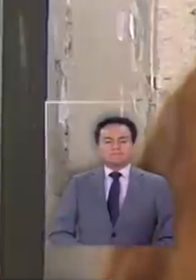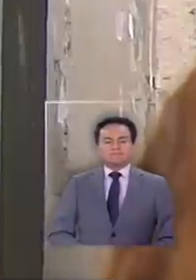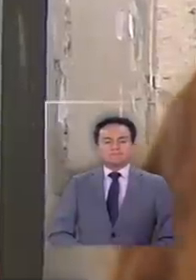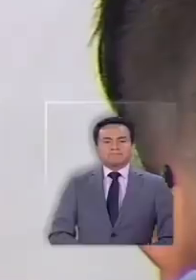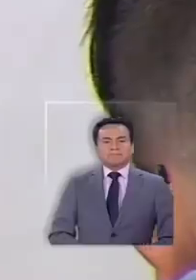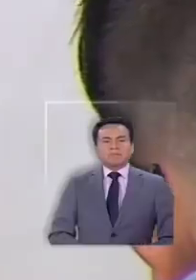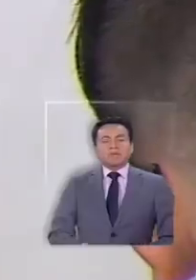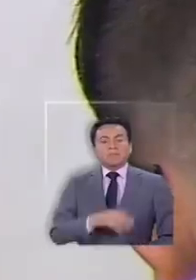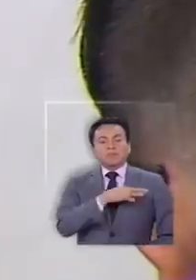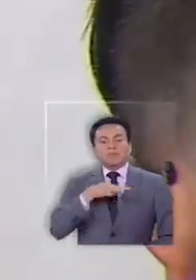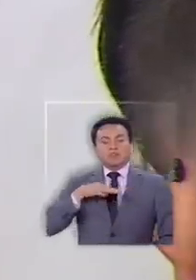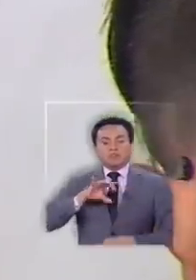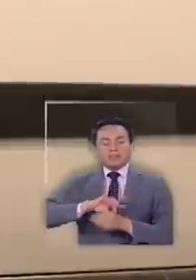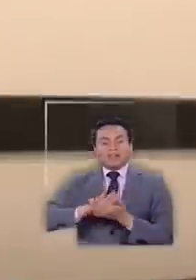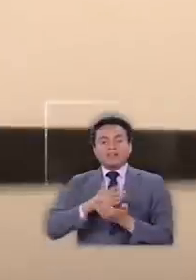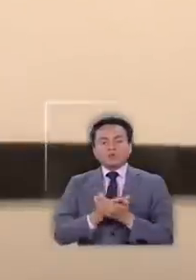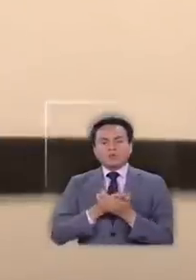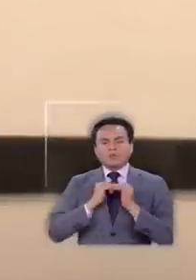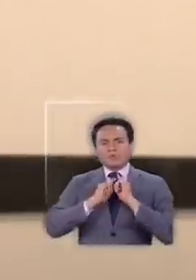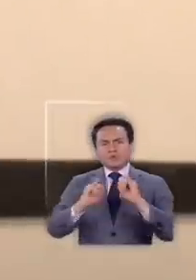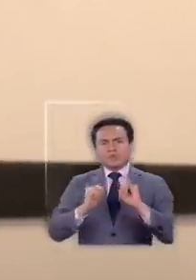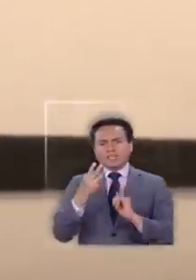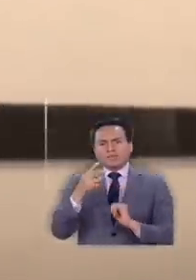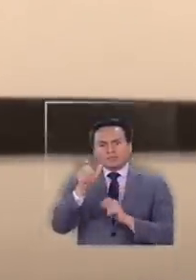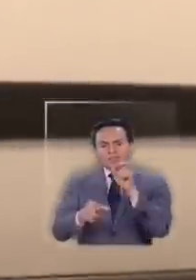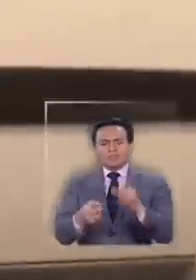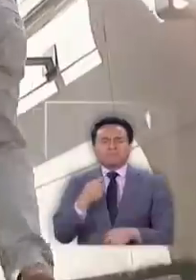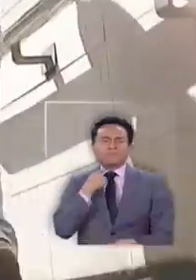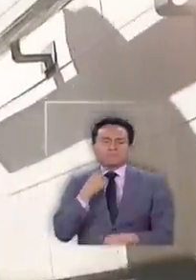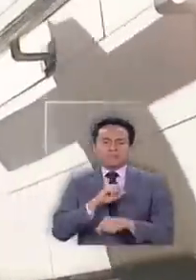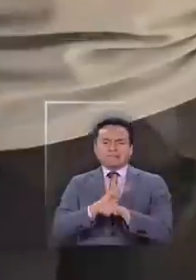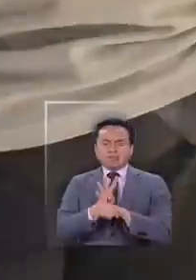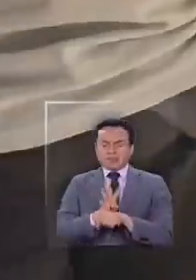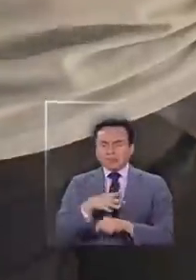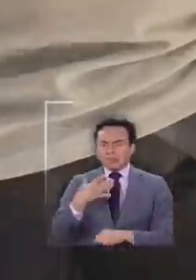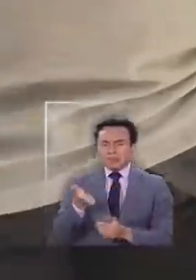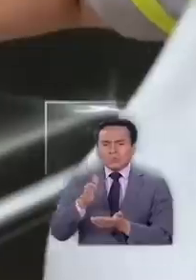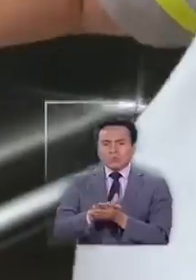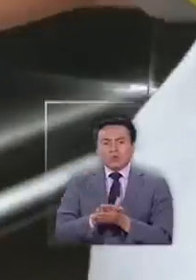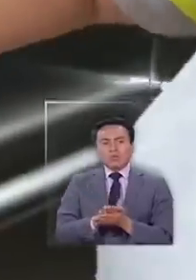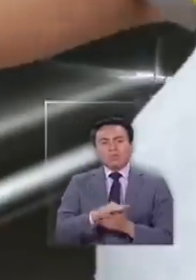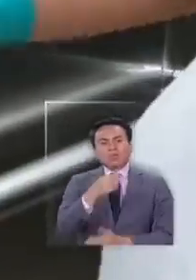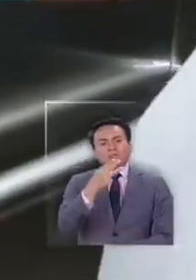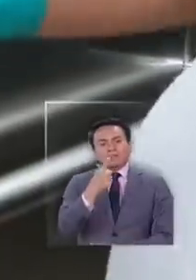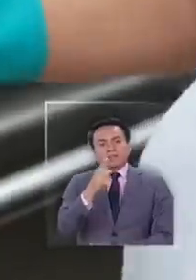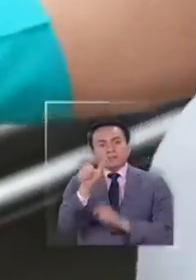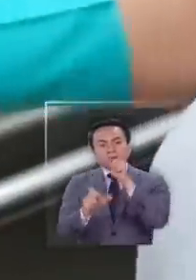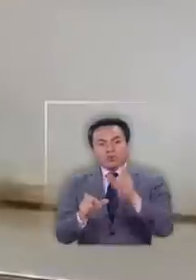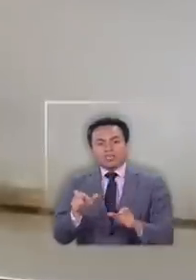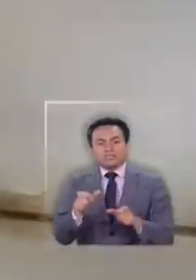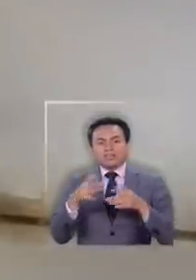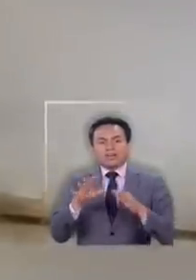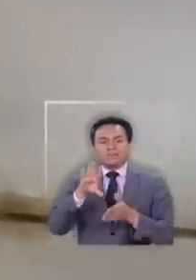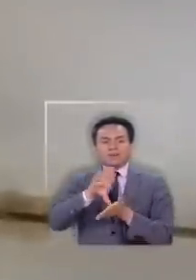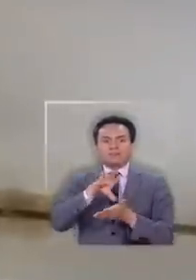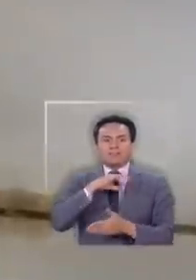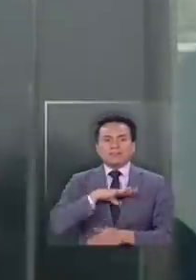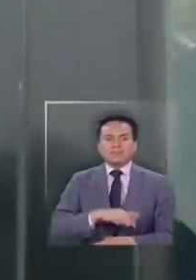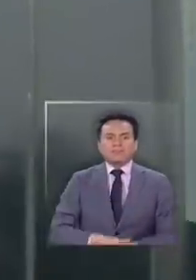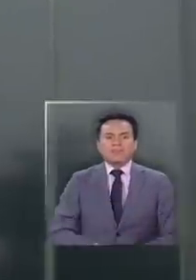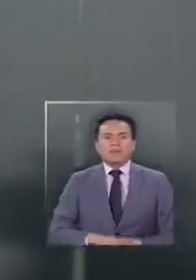El Ministerio de Salud reportó tres nuevas víctimas por coronavirus, llegando a 37 personas en el país.